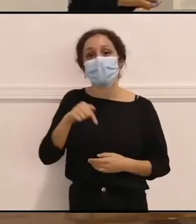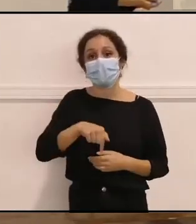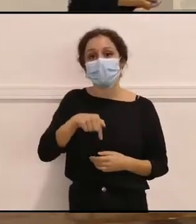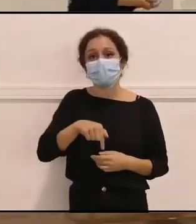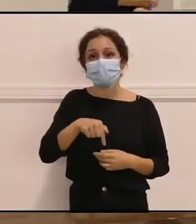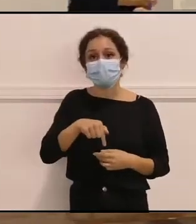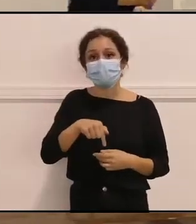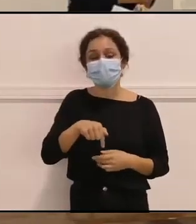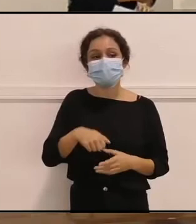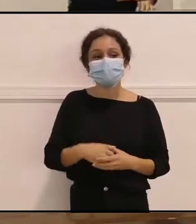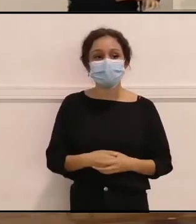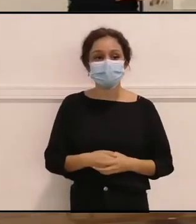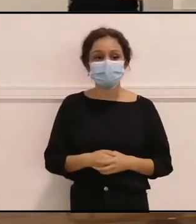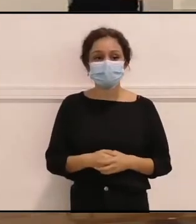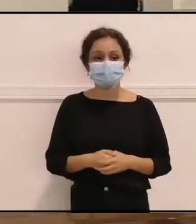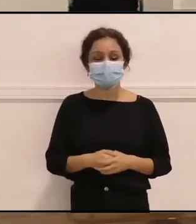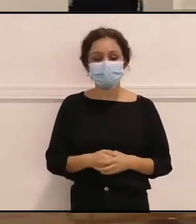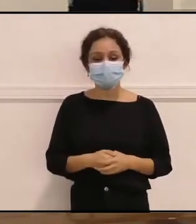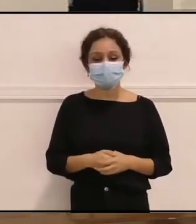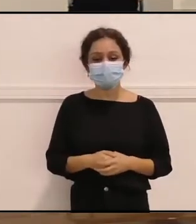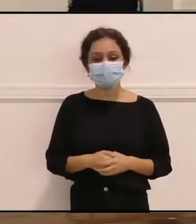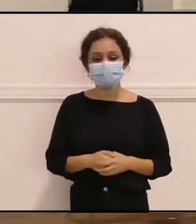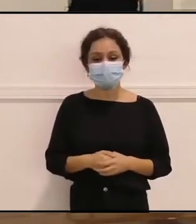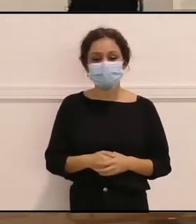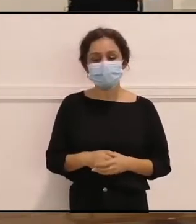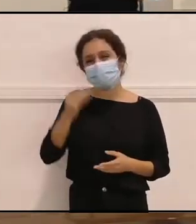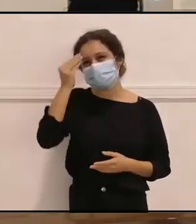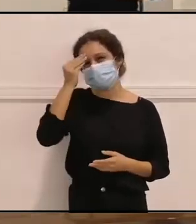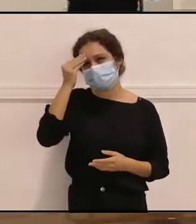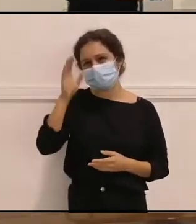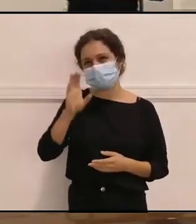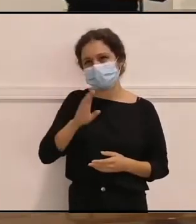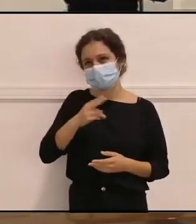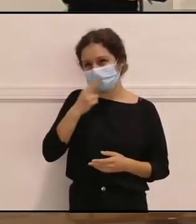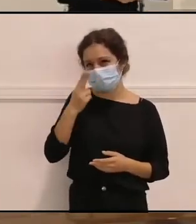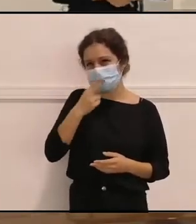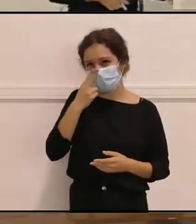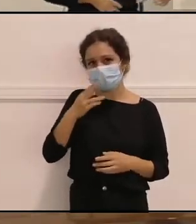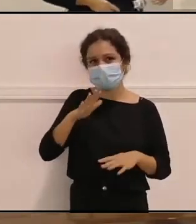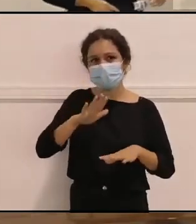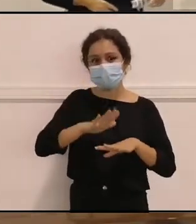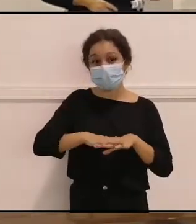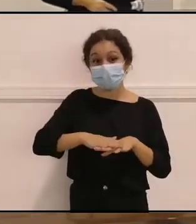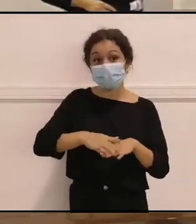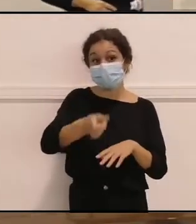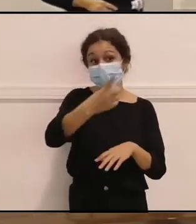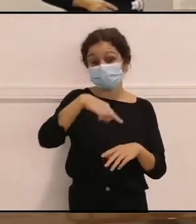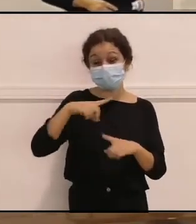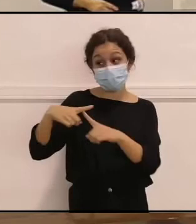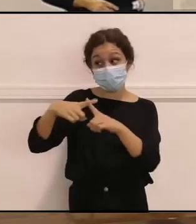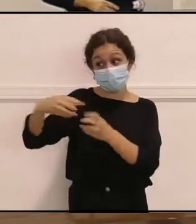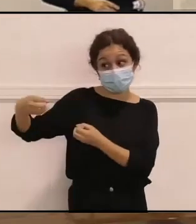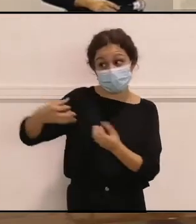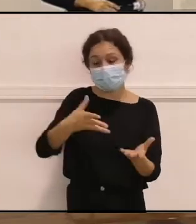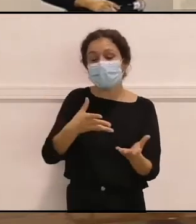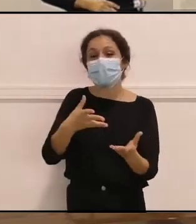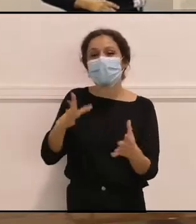Después otra cosa que me parecía interesante que compartieran con nosotras no solo tiene que ver con los